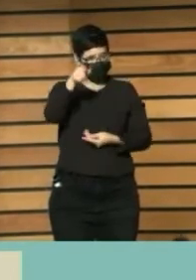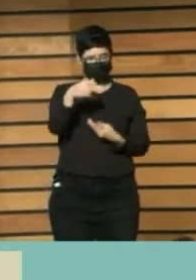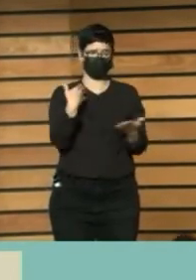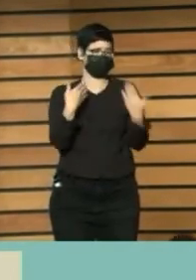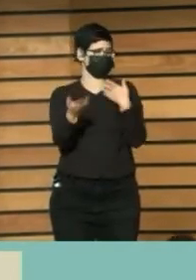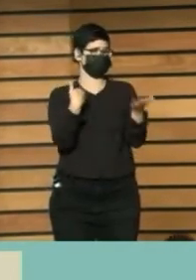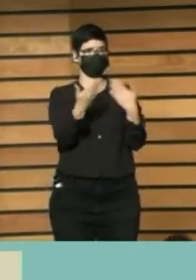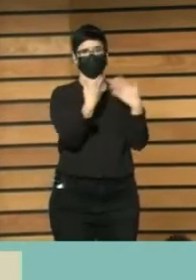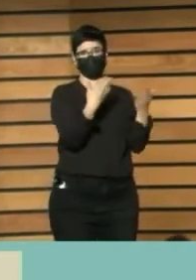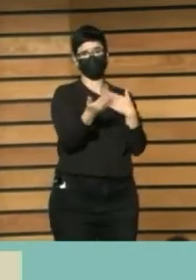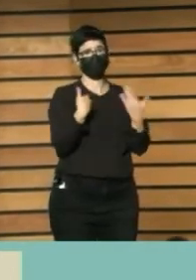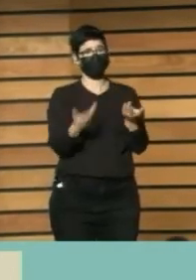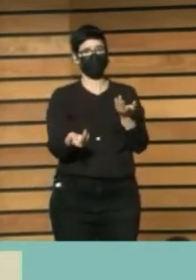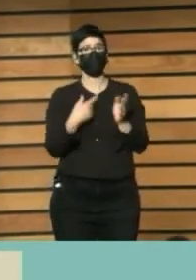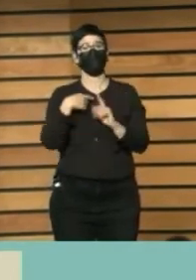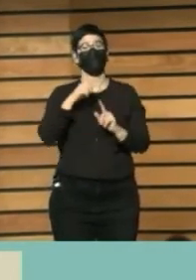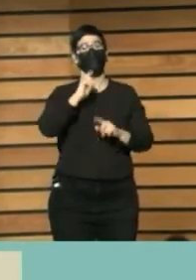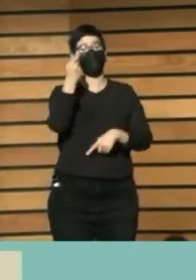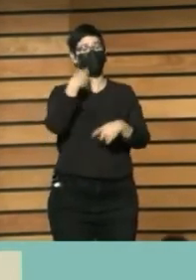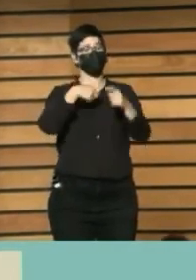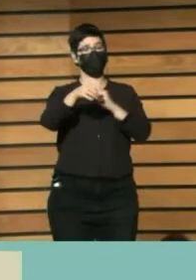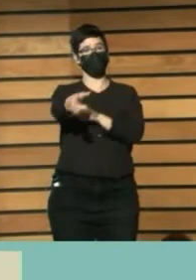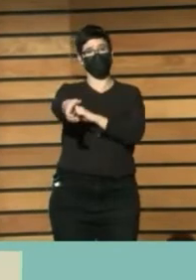Nos venden Una bebida